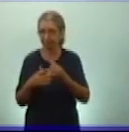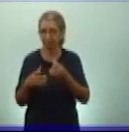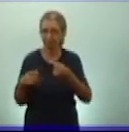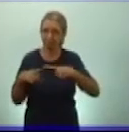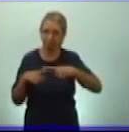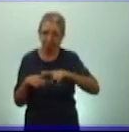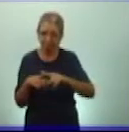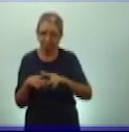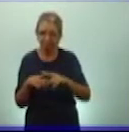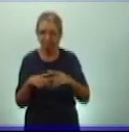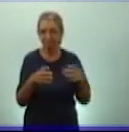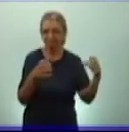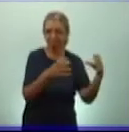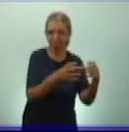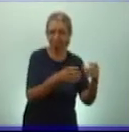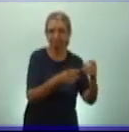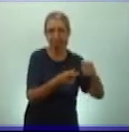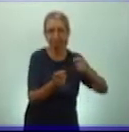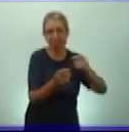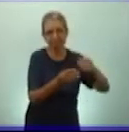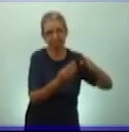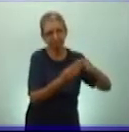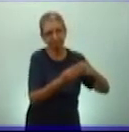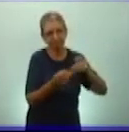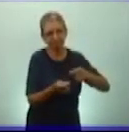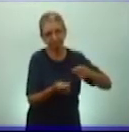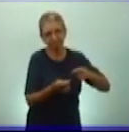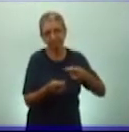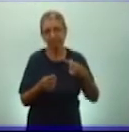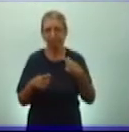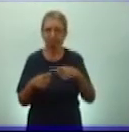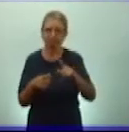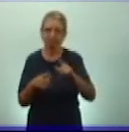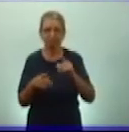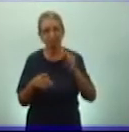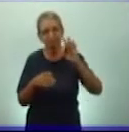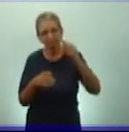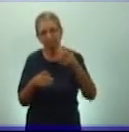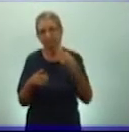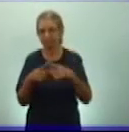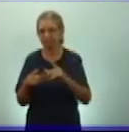otra las tierras del Sol y otra las tierras del Inca. Damos unos minutos para que usted termine de copiar.